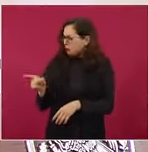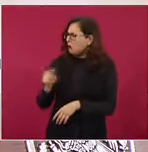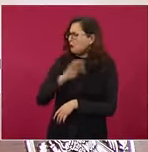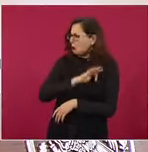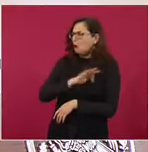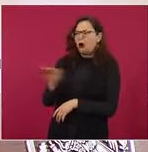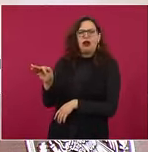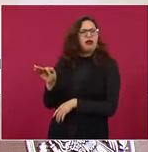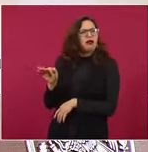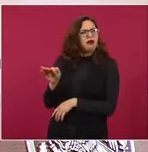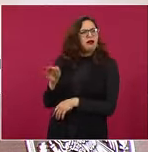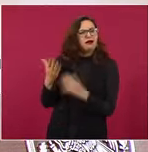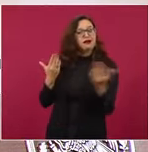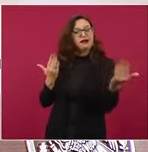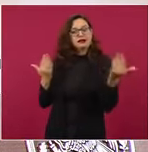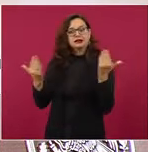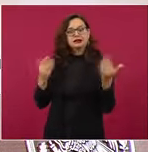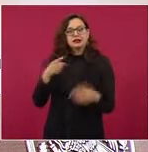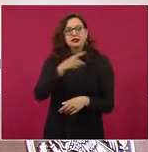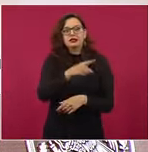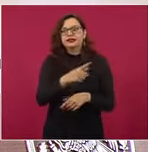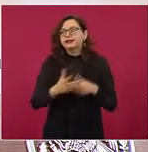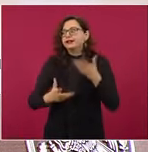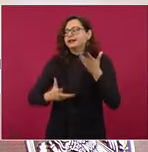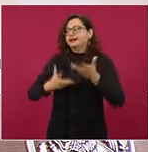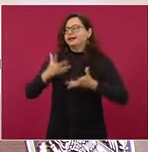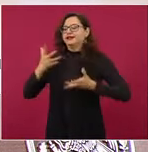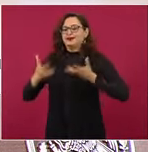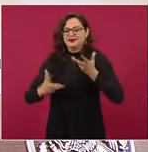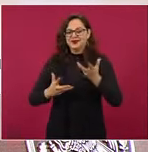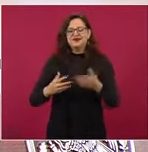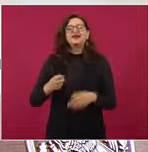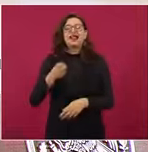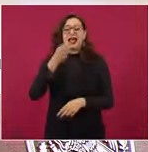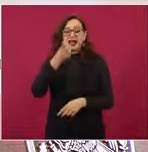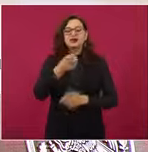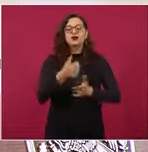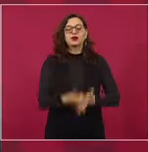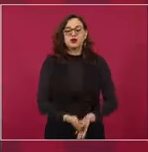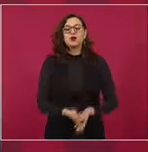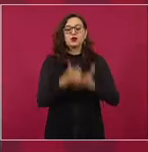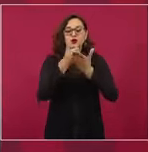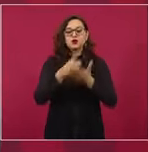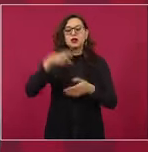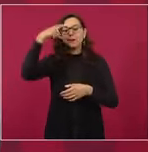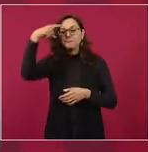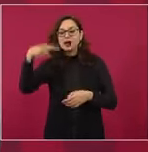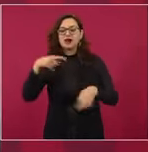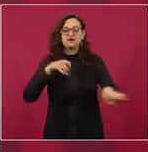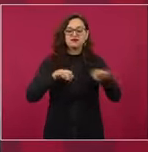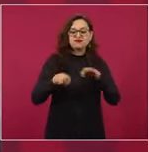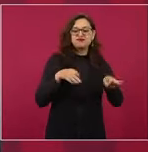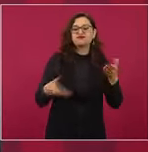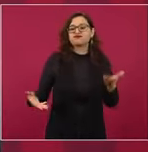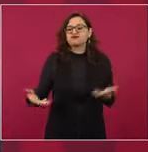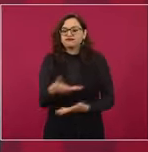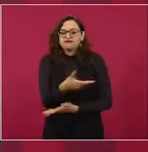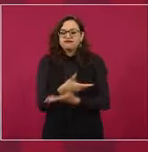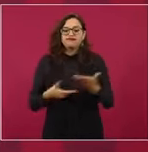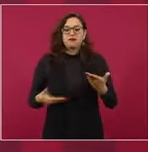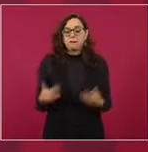Entonces, todo esto ha ayudado a que haya una dinámica de trabajo. Lo mismo en